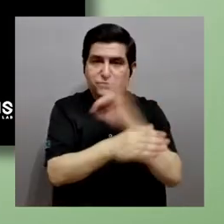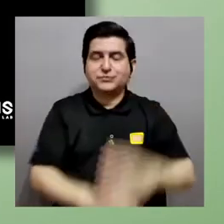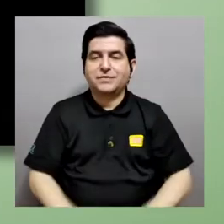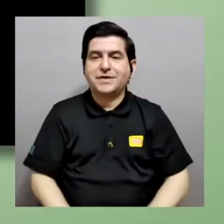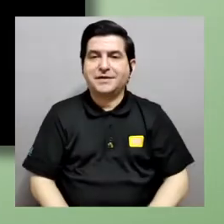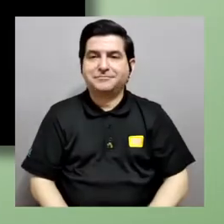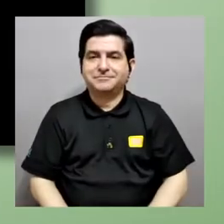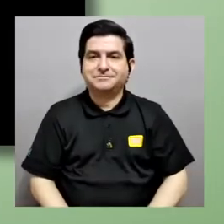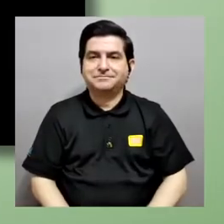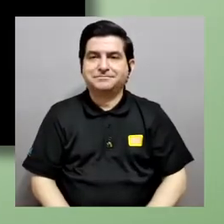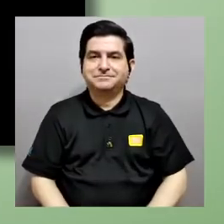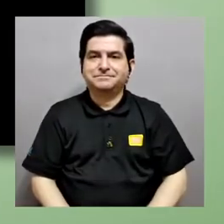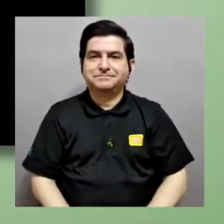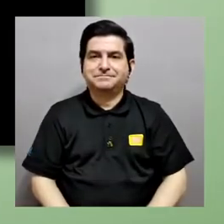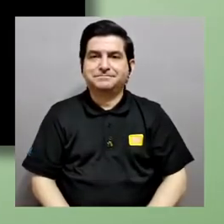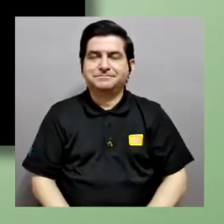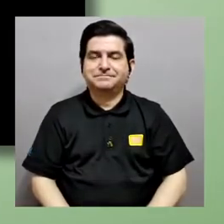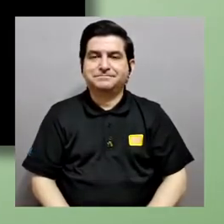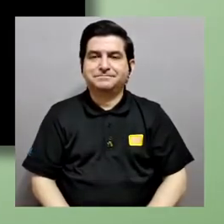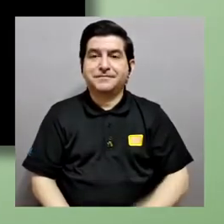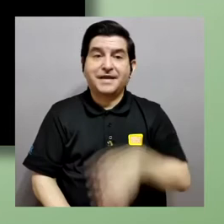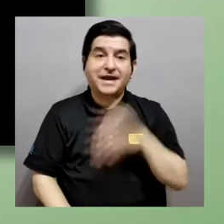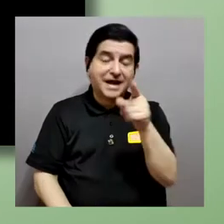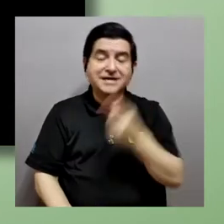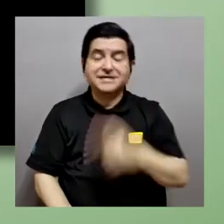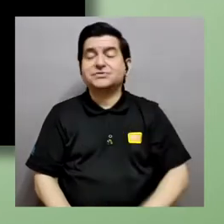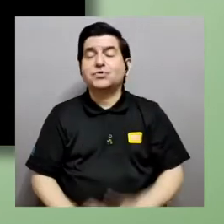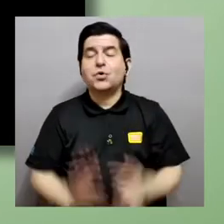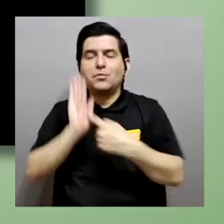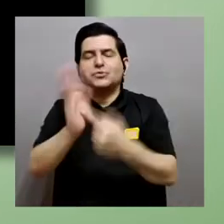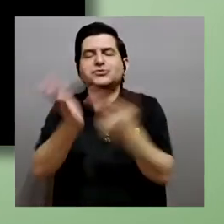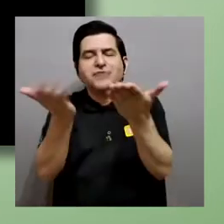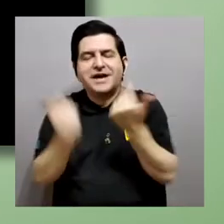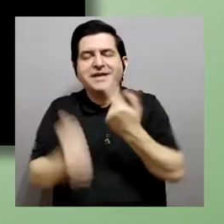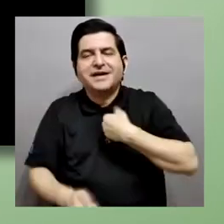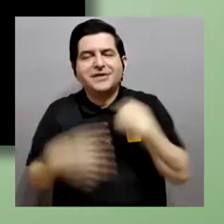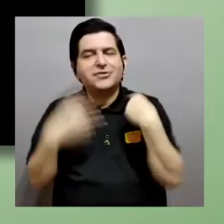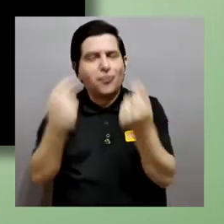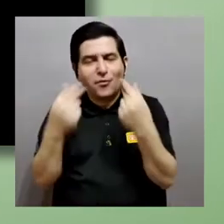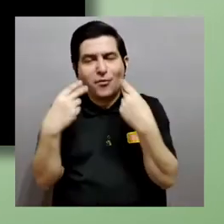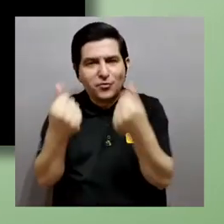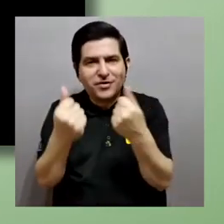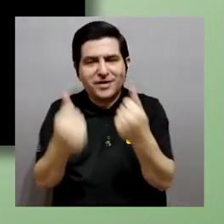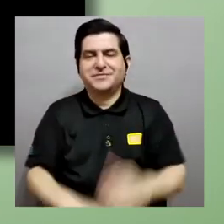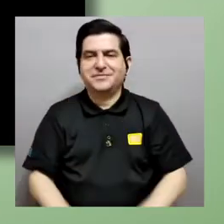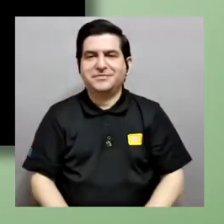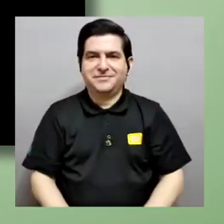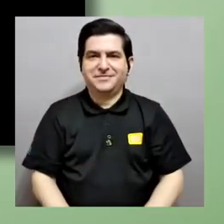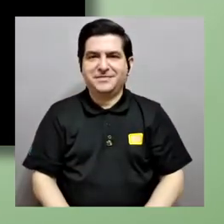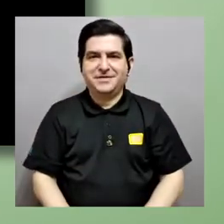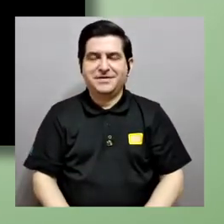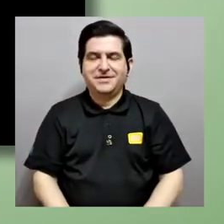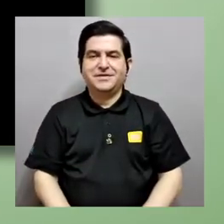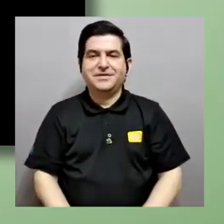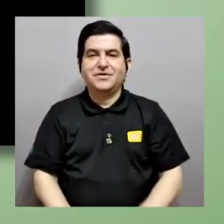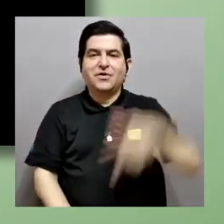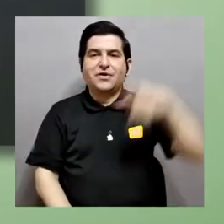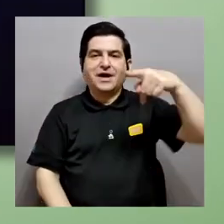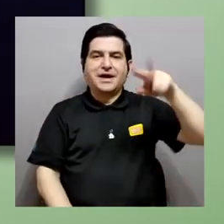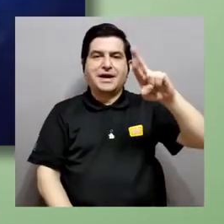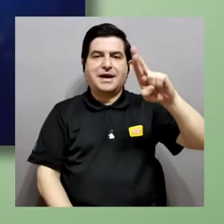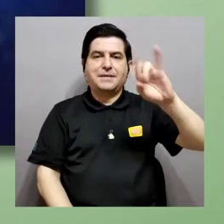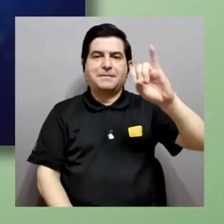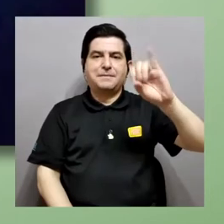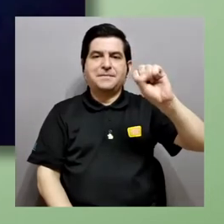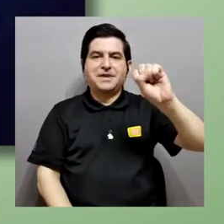imágenes y básicamente eso es lo que quería presentarles rápidamente acerca del proyecto en el que el BRISLAB participa. Más bien, muchísimas